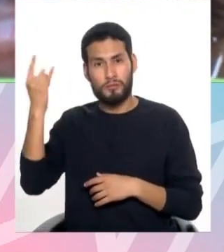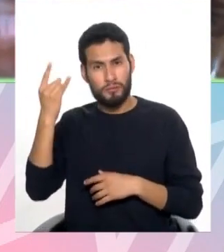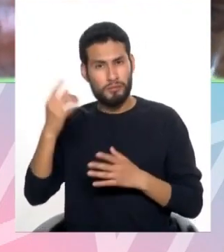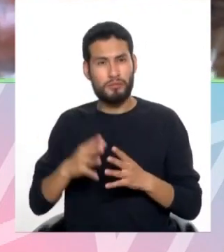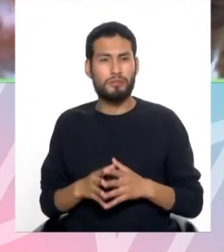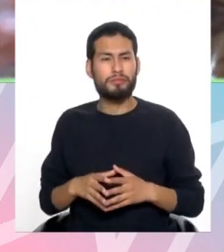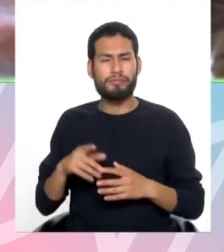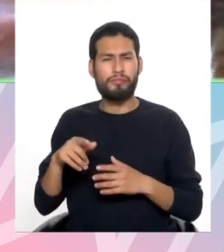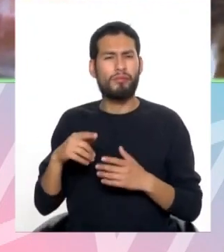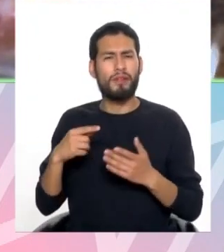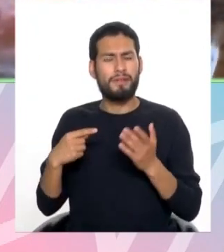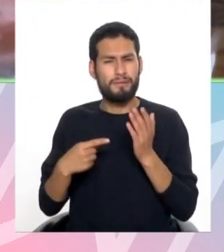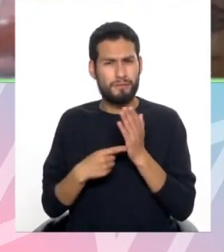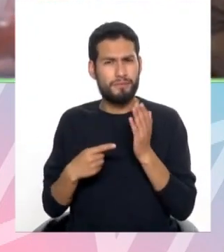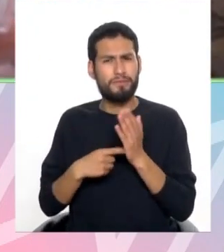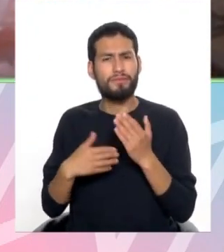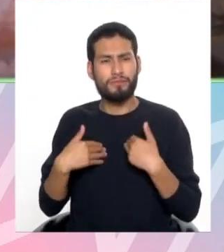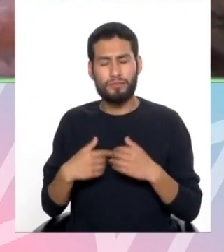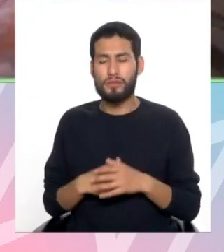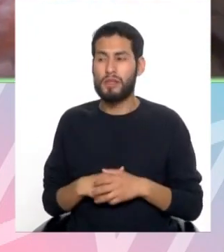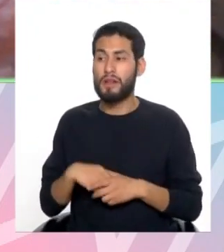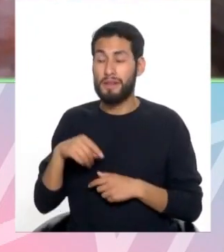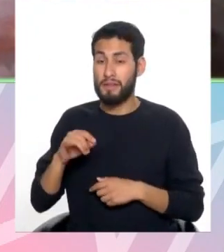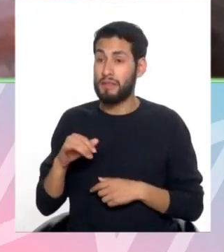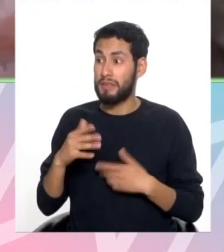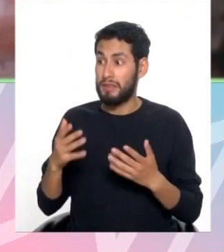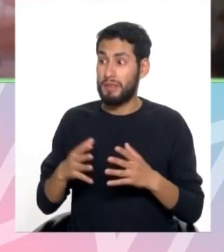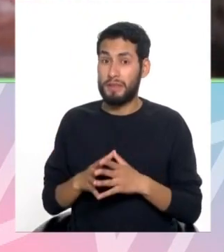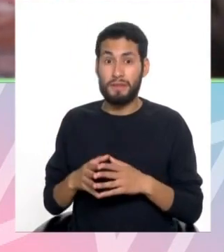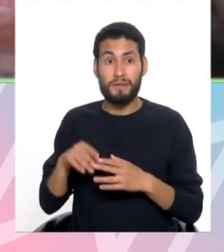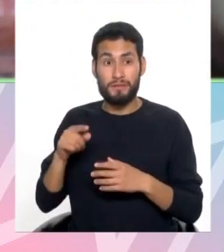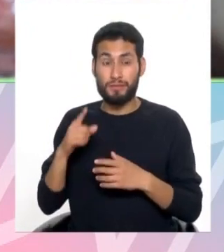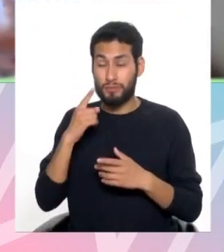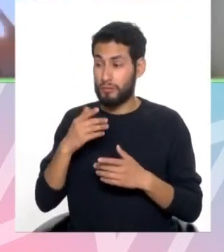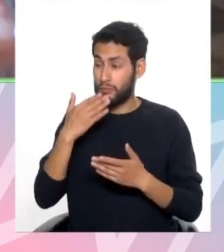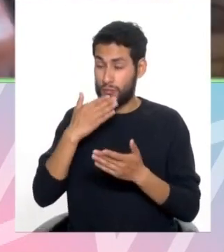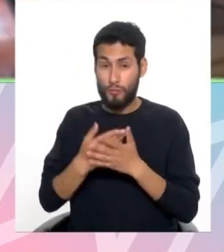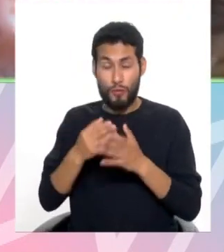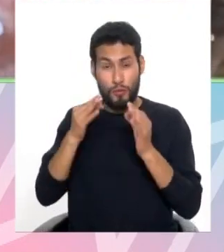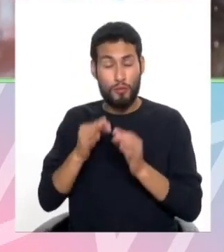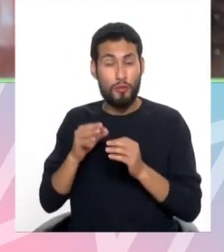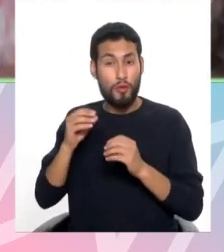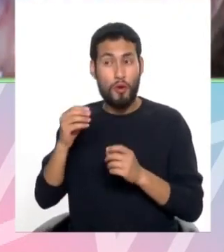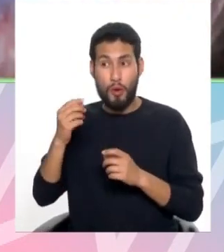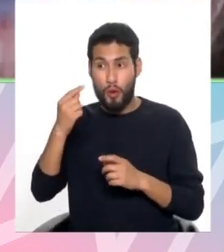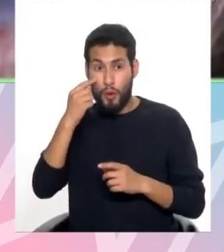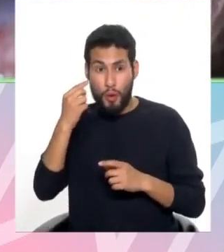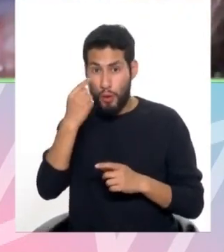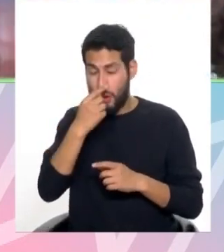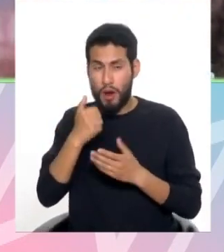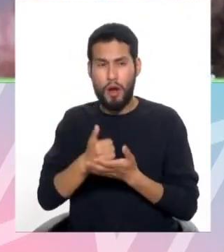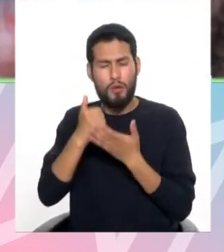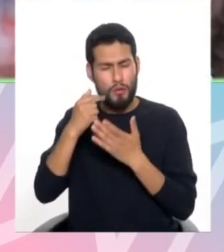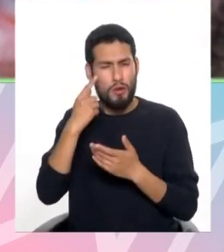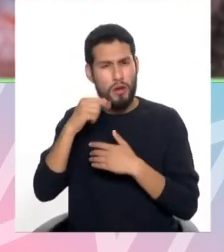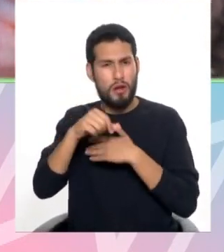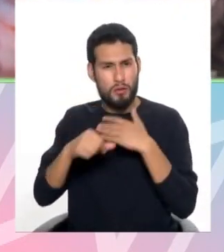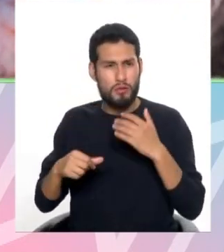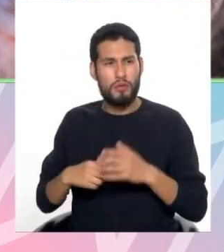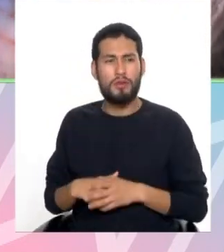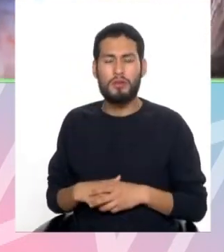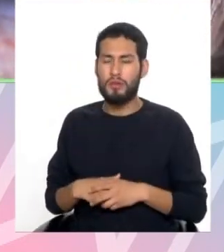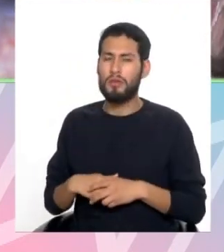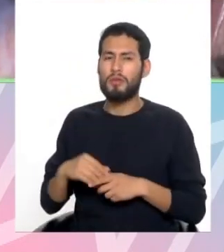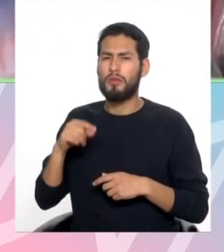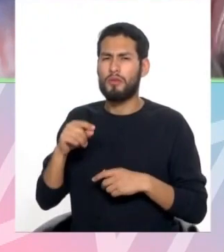los últimos equipos de tecnología. Tenemos microscopios quirúrgicos que también dan una gran calidad óptica y que ayudan mucho para hacer la cirugía. Y